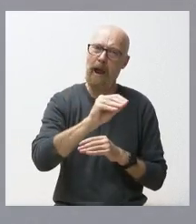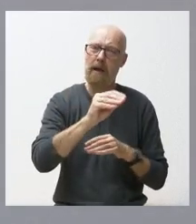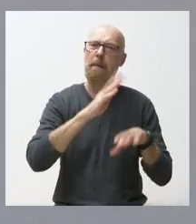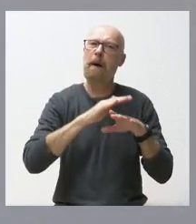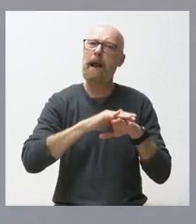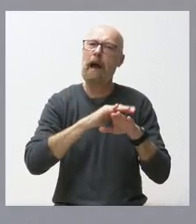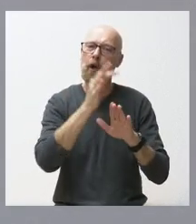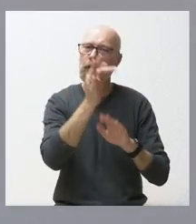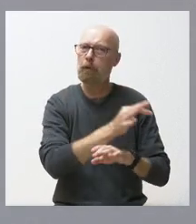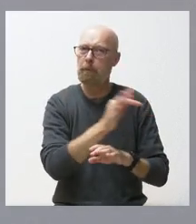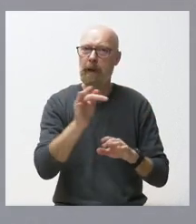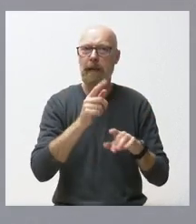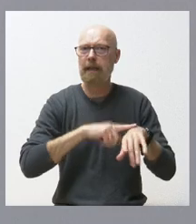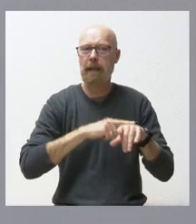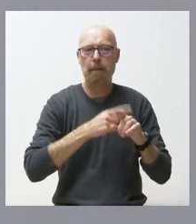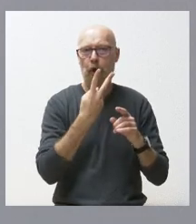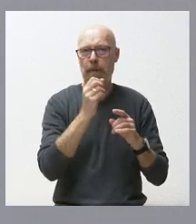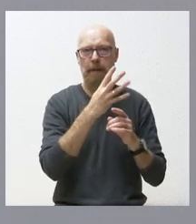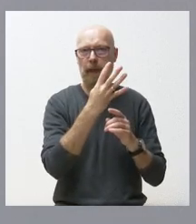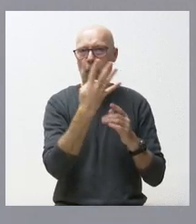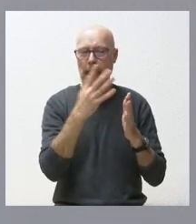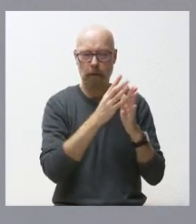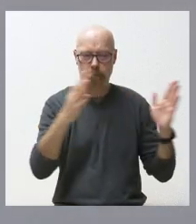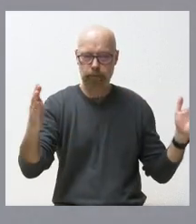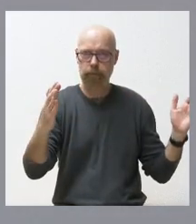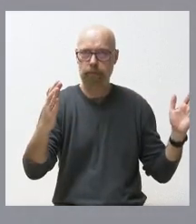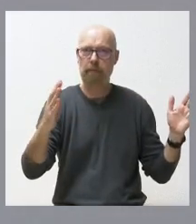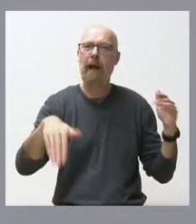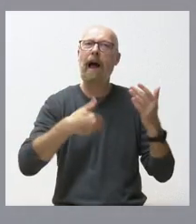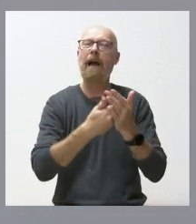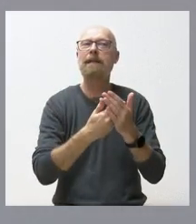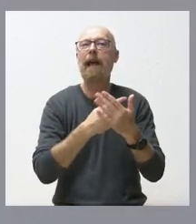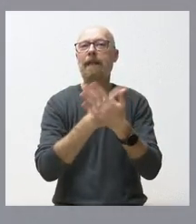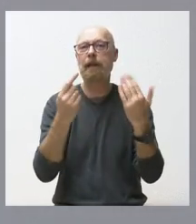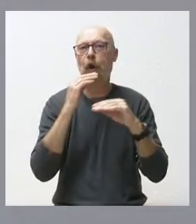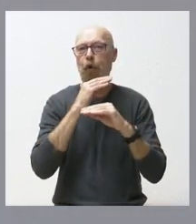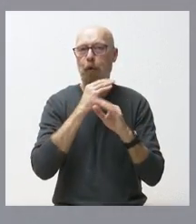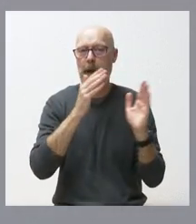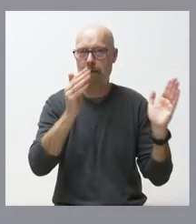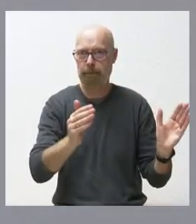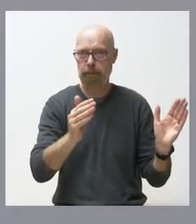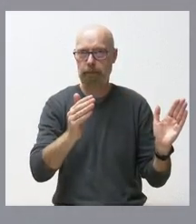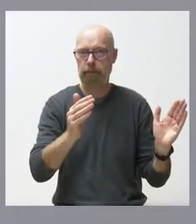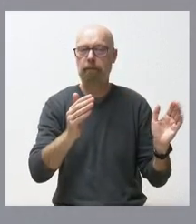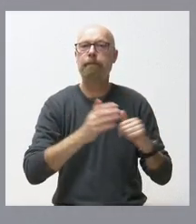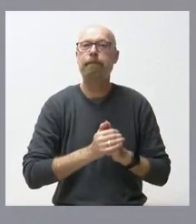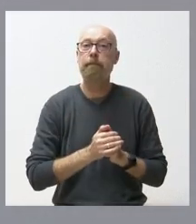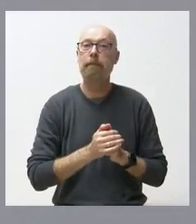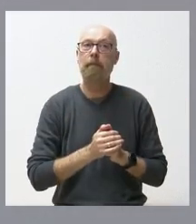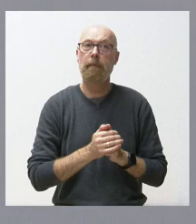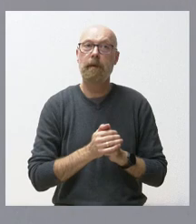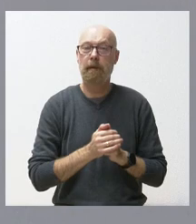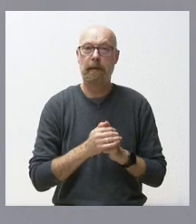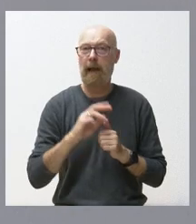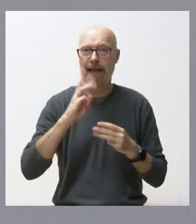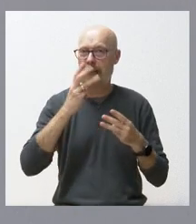de este ejercicio 2024 que abarcará hasta el 16 de octubre en esta tercera convocatoria